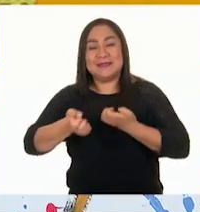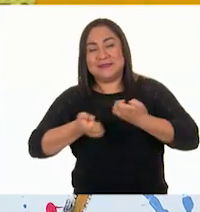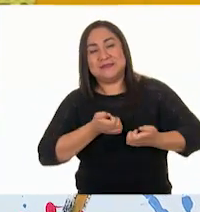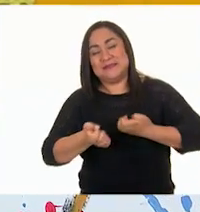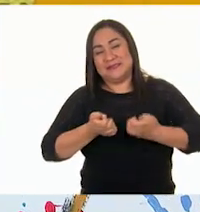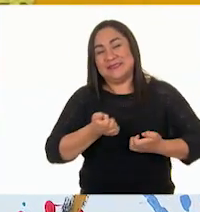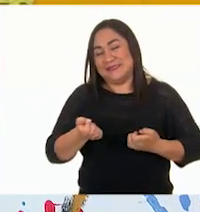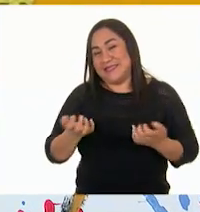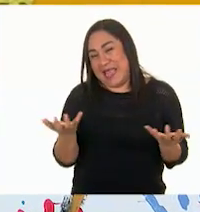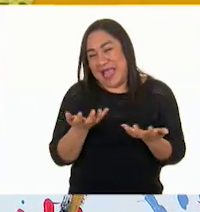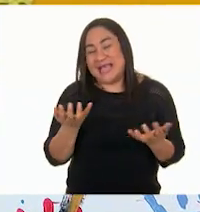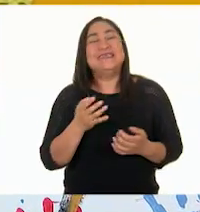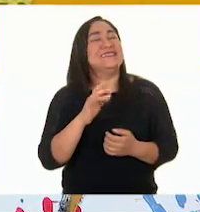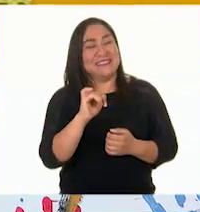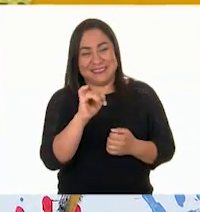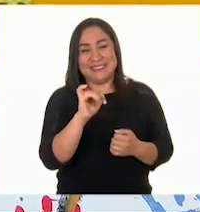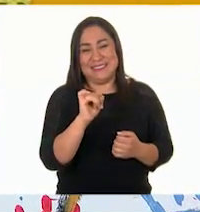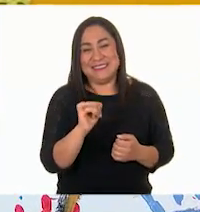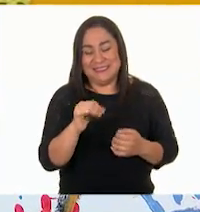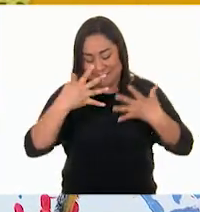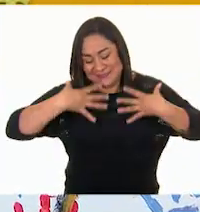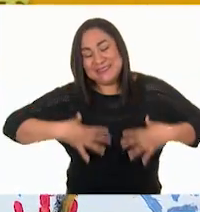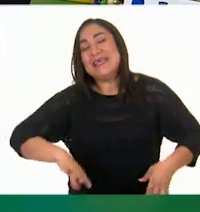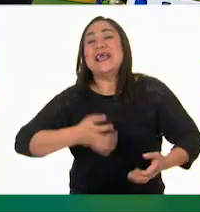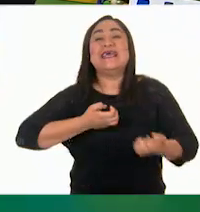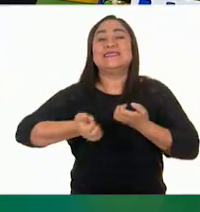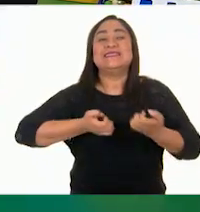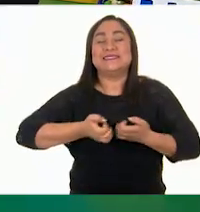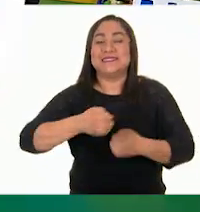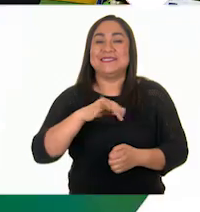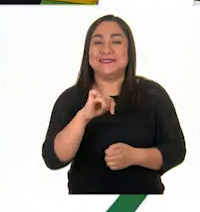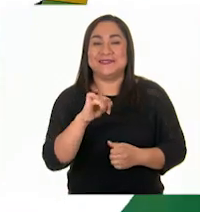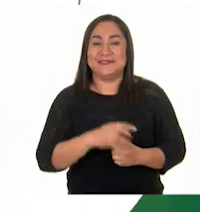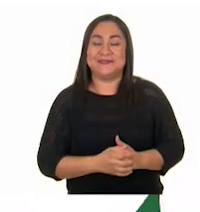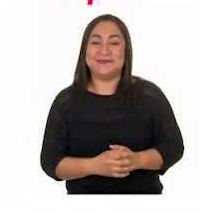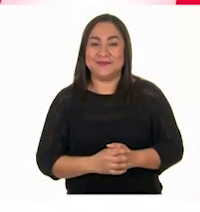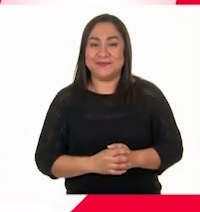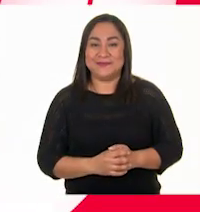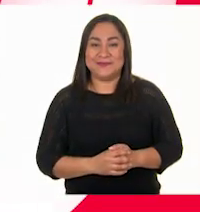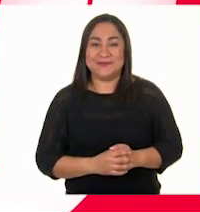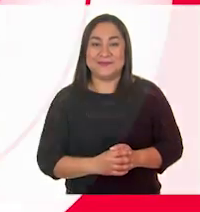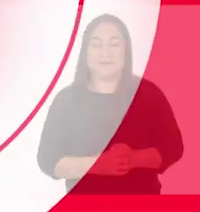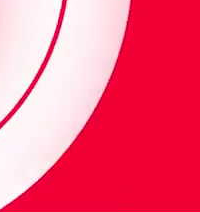sacudir al cuerpo. A sacudir al cuerpo, sacudiendo todo el cuerpo, sacudiendo el cuerpo. Sí, sí,